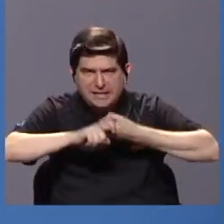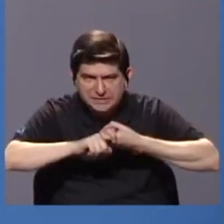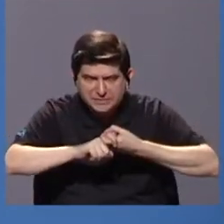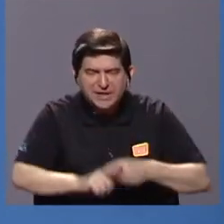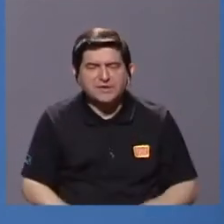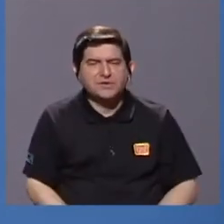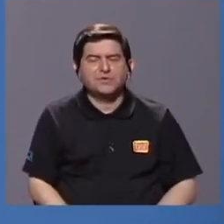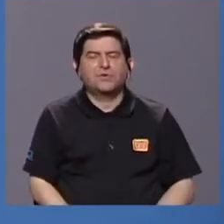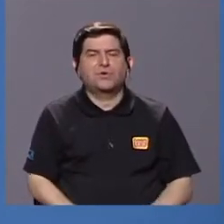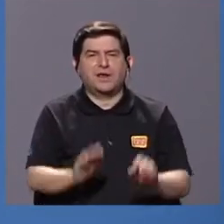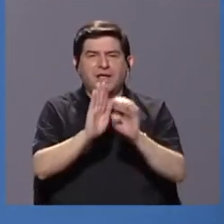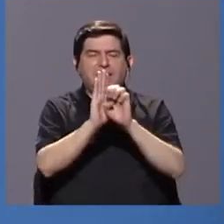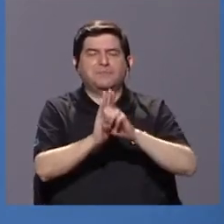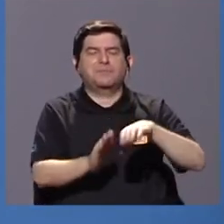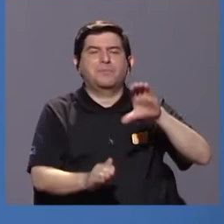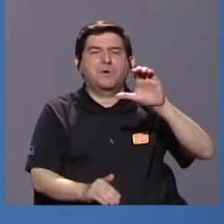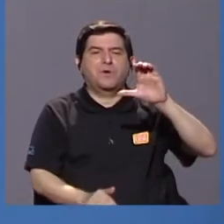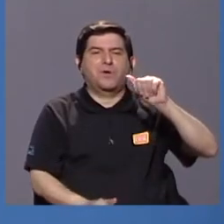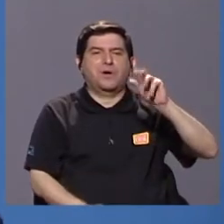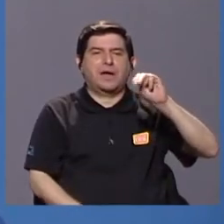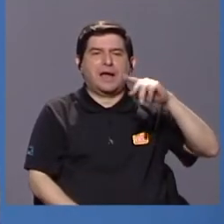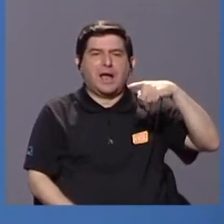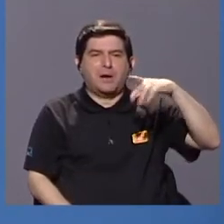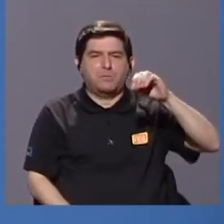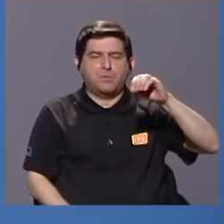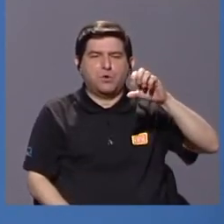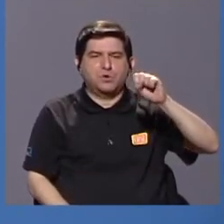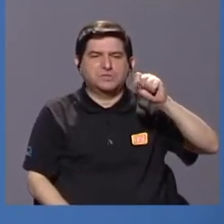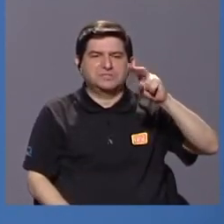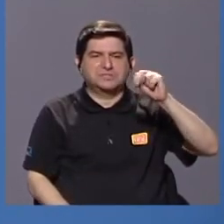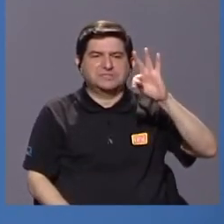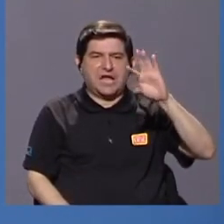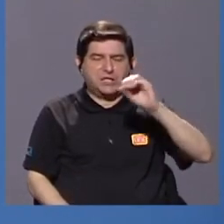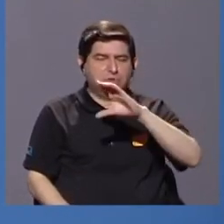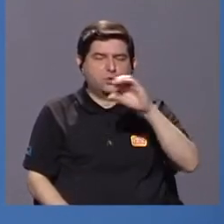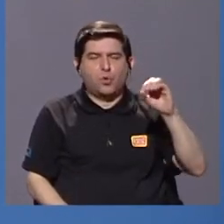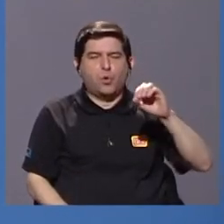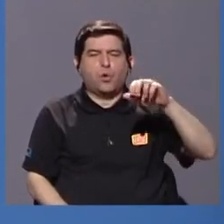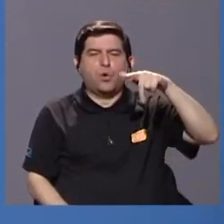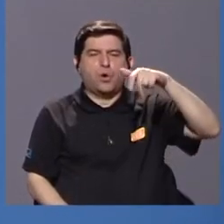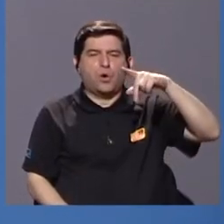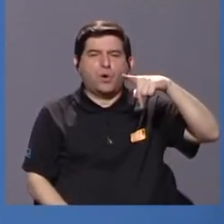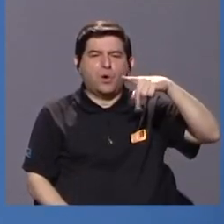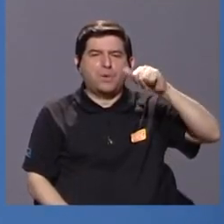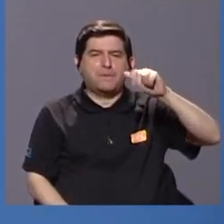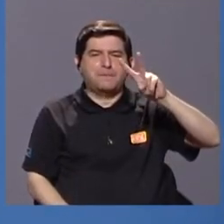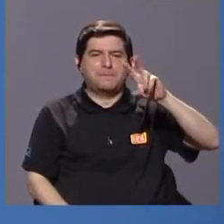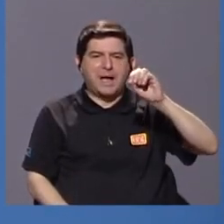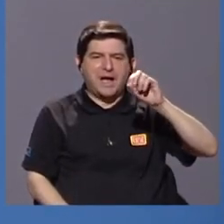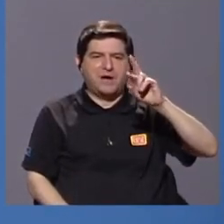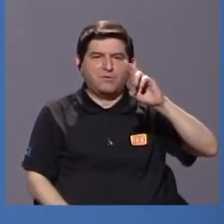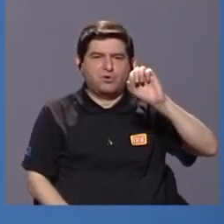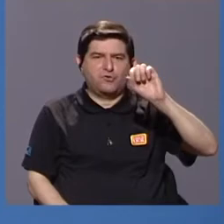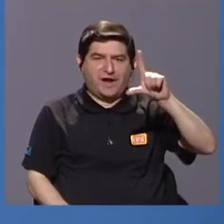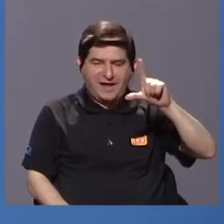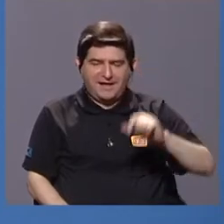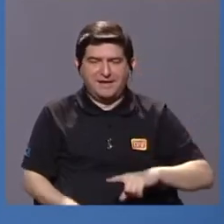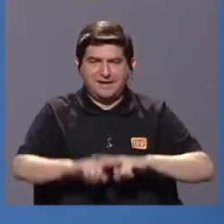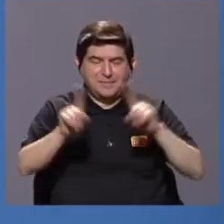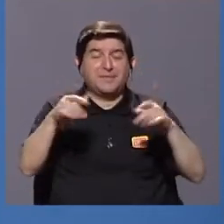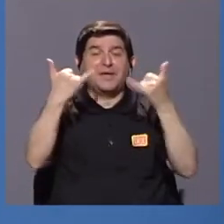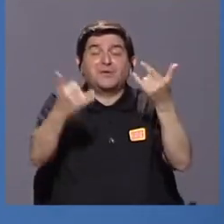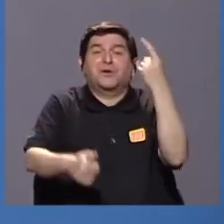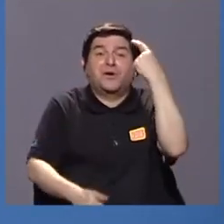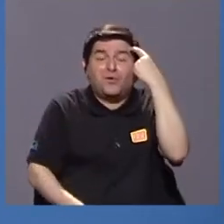Que Camposanto, ¿verdad? Que Pavo Real, uno se escribe pegado, el otro separado. Pero ahora